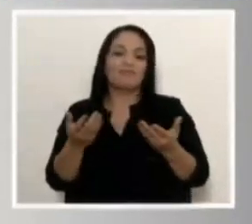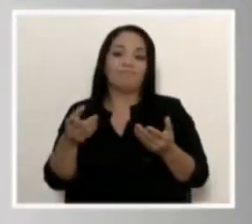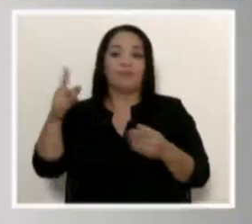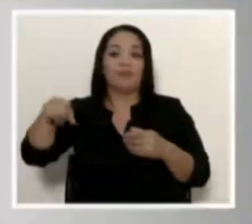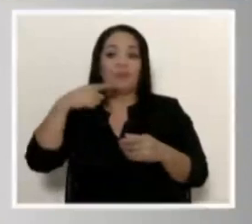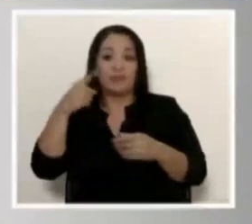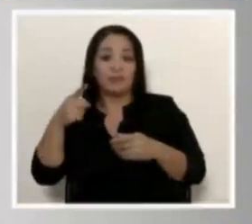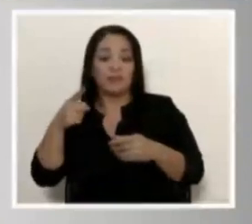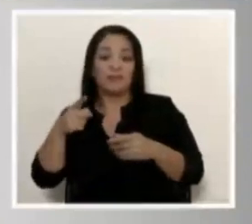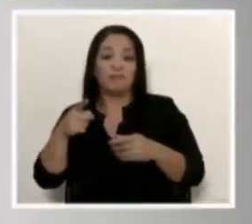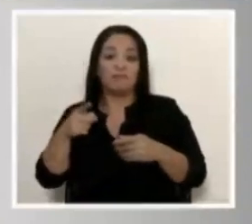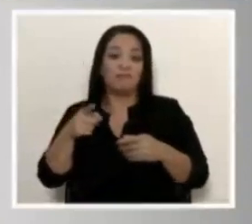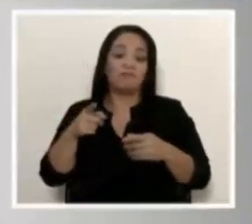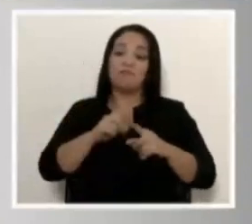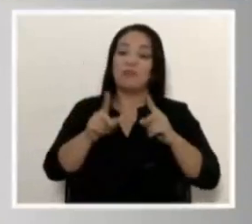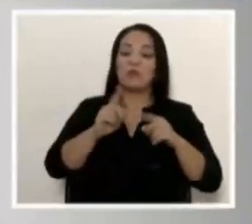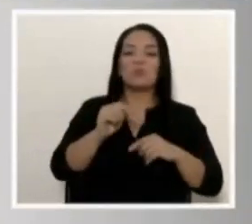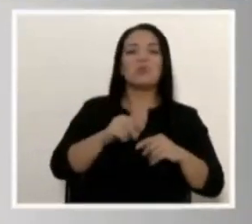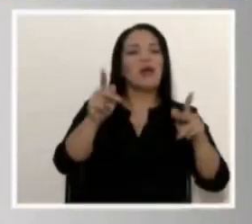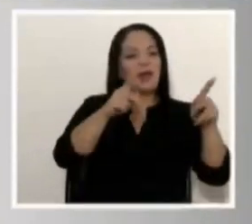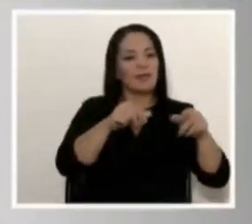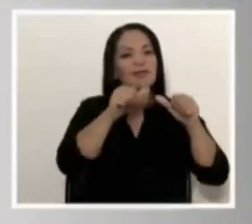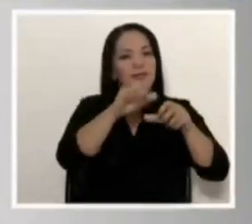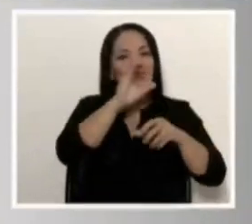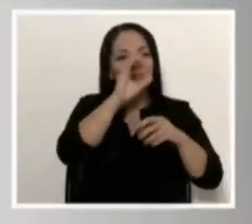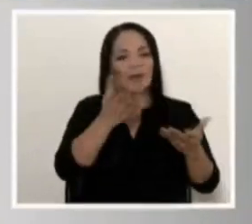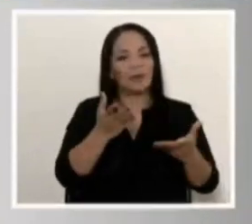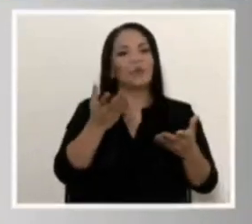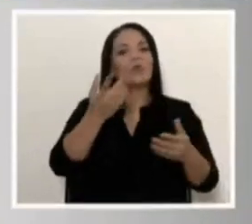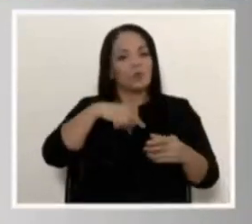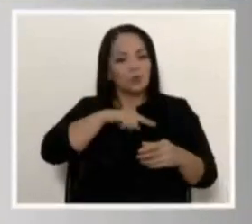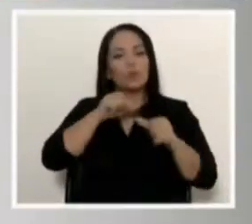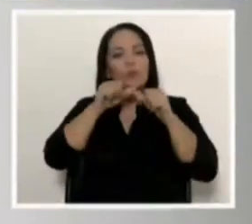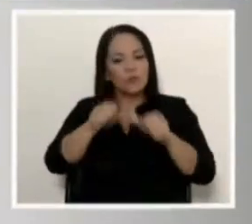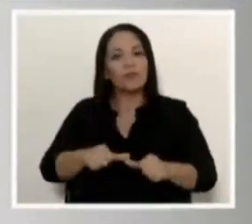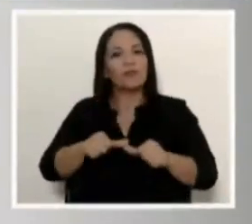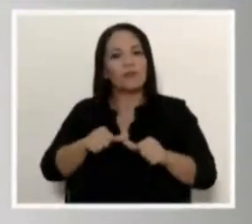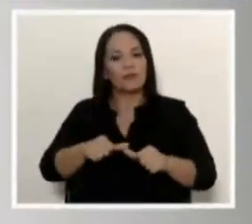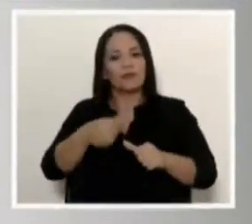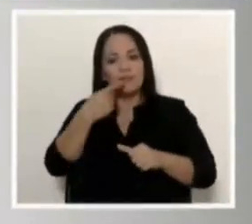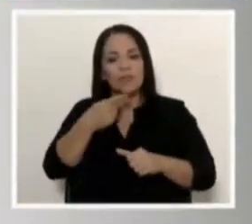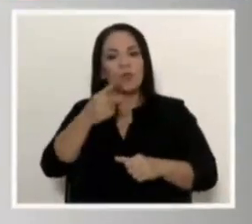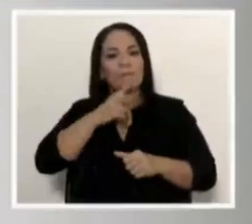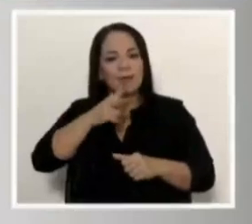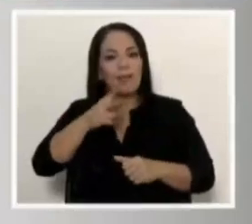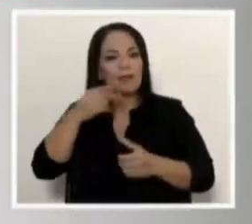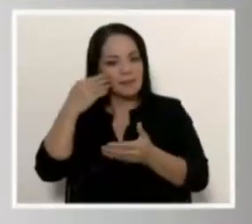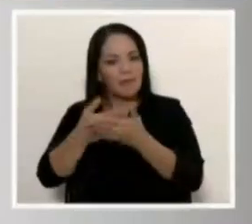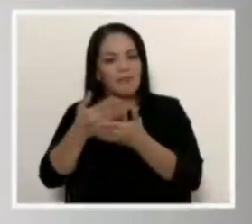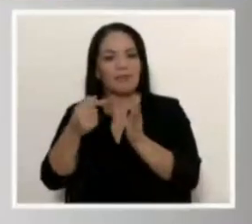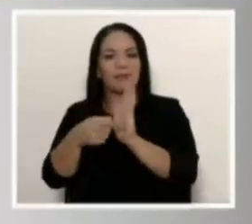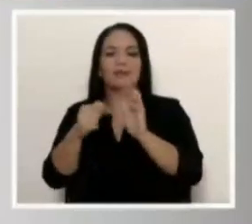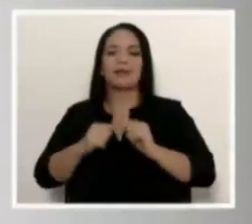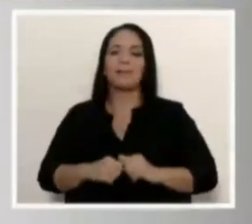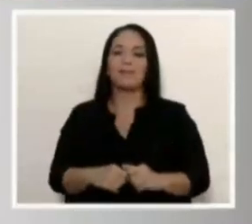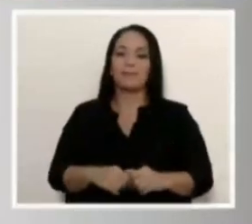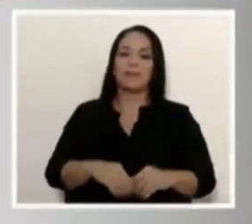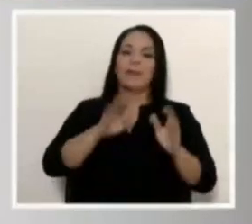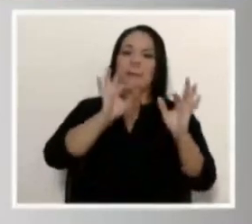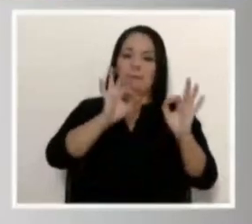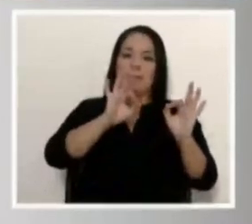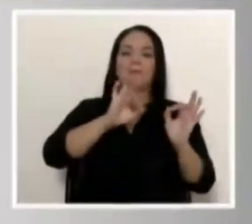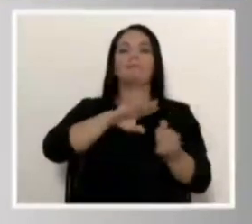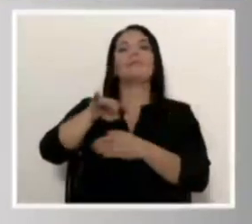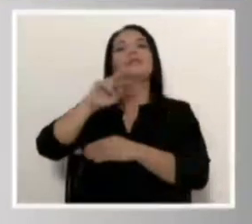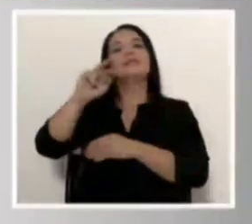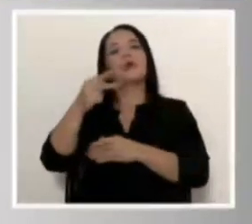nosotros no nos cansaremos de decir verdades y evidencia. La segunda buena noticia,